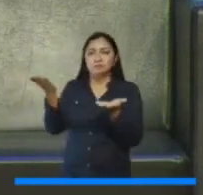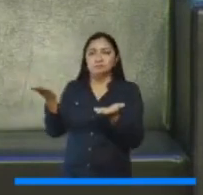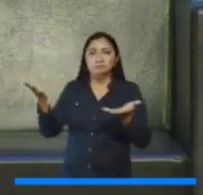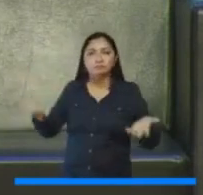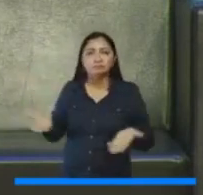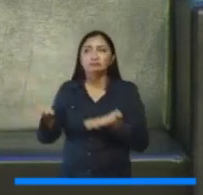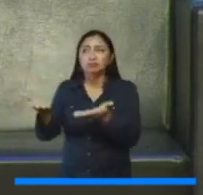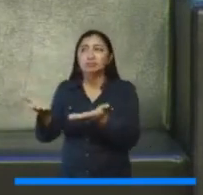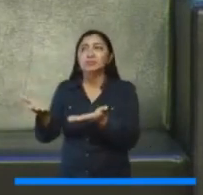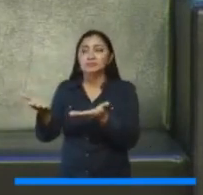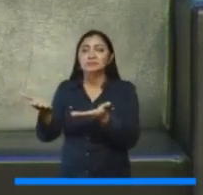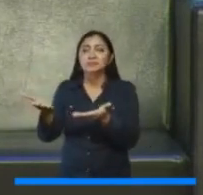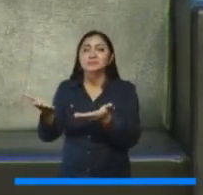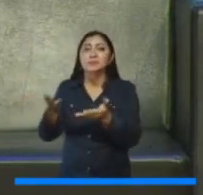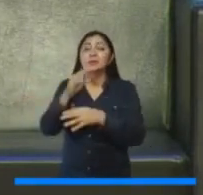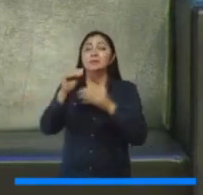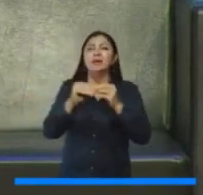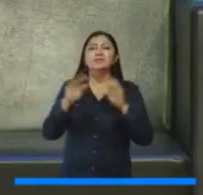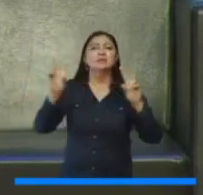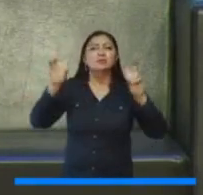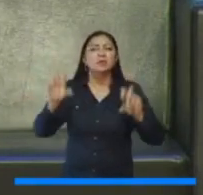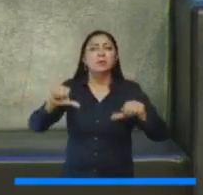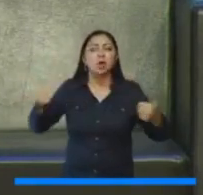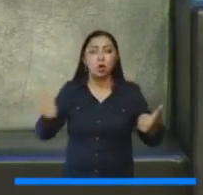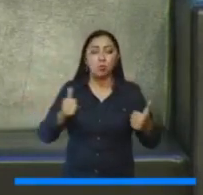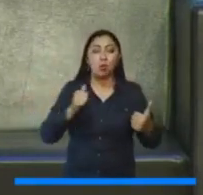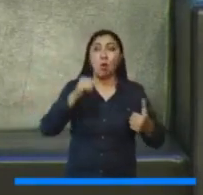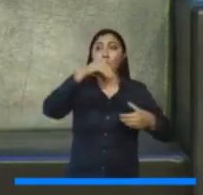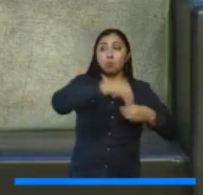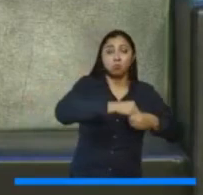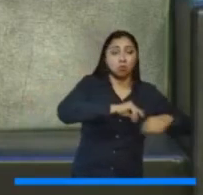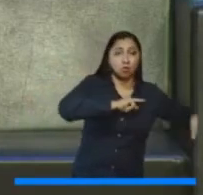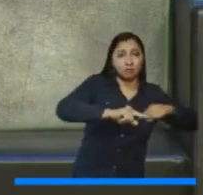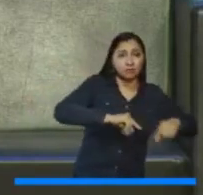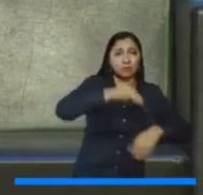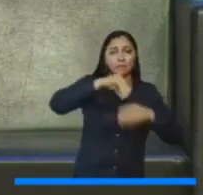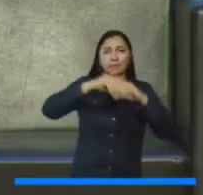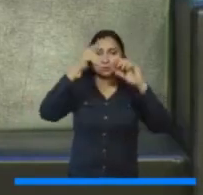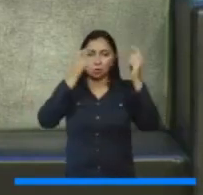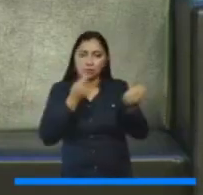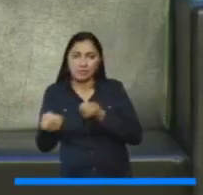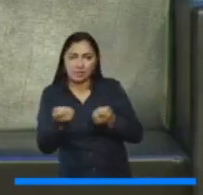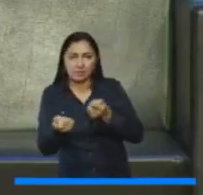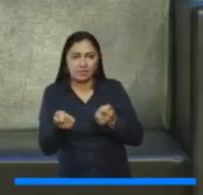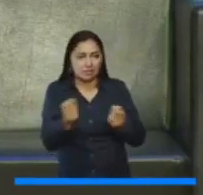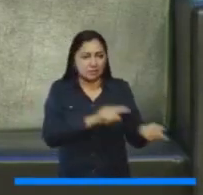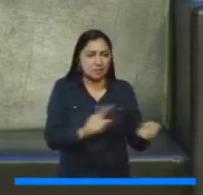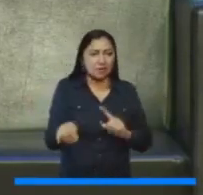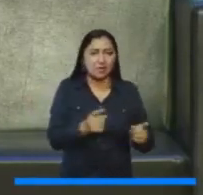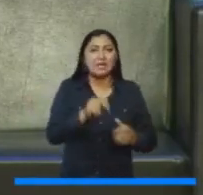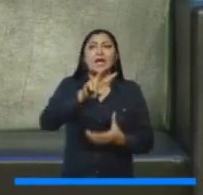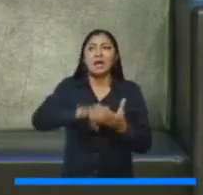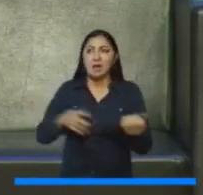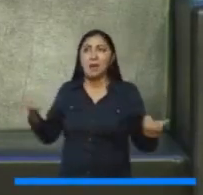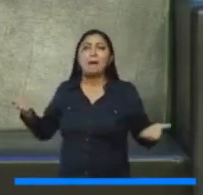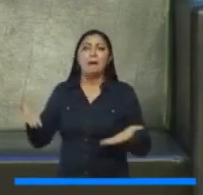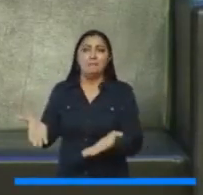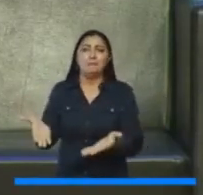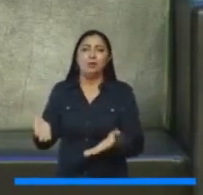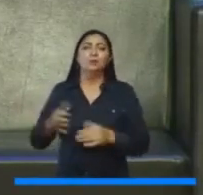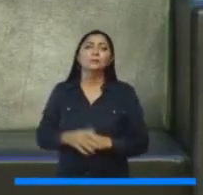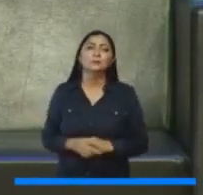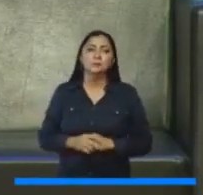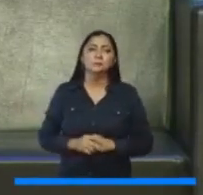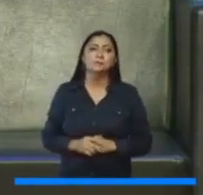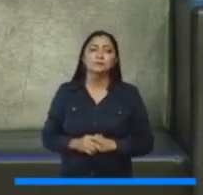digamos, cuando hablamos de la gobernabilidad y de la gobernanza, está relacionado a ese tipo de escenarios. Yo me voy a